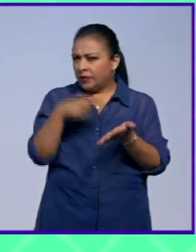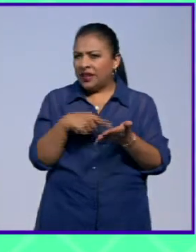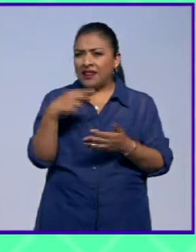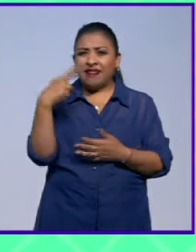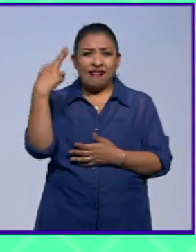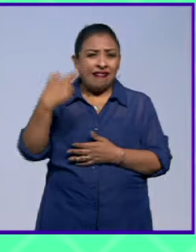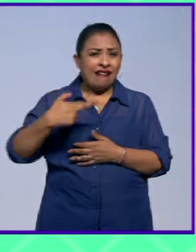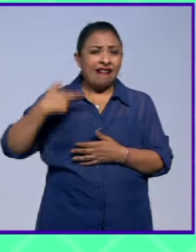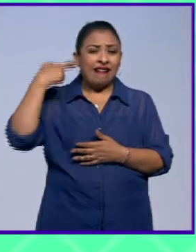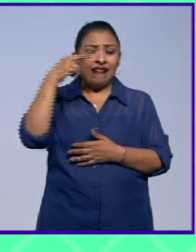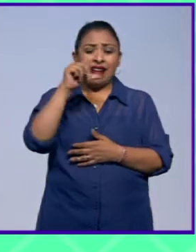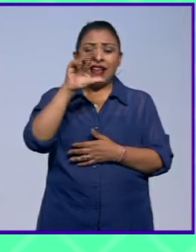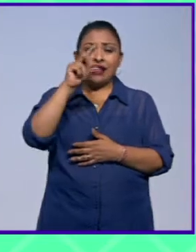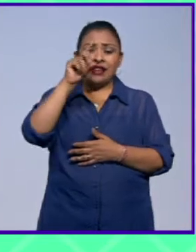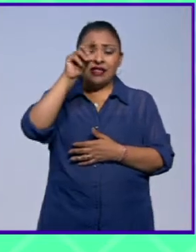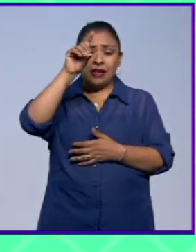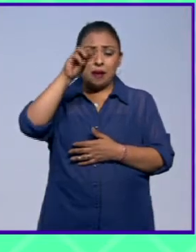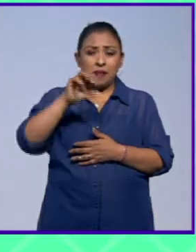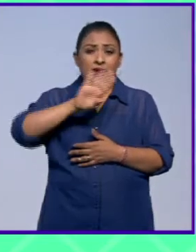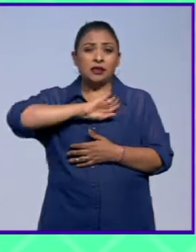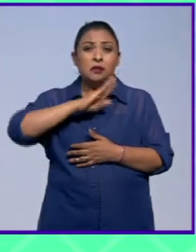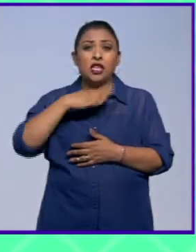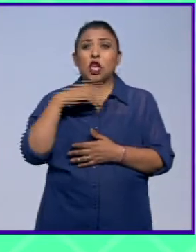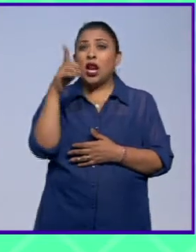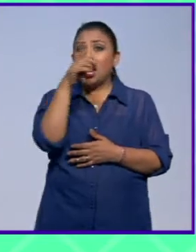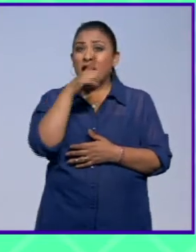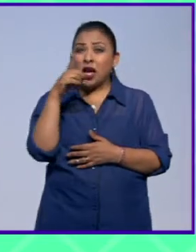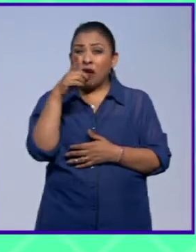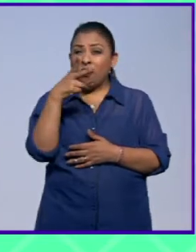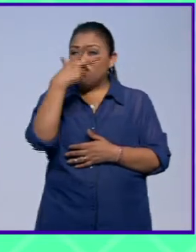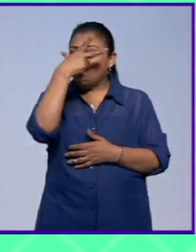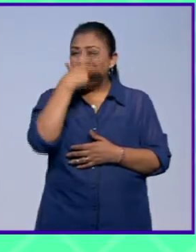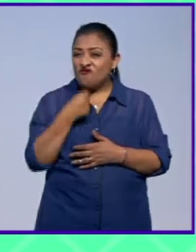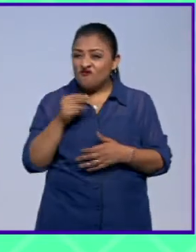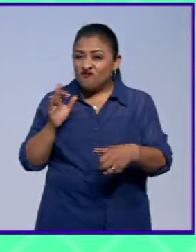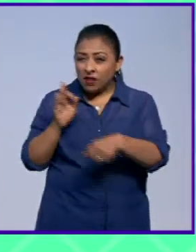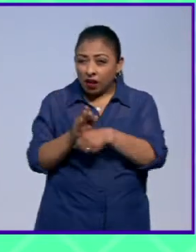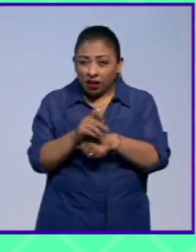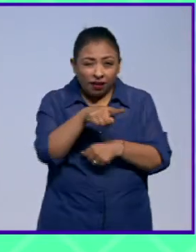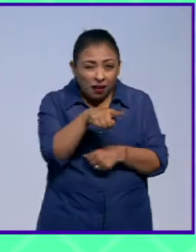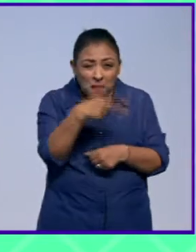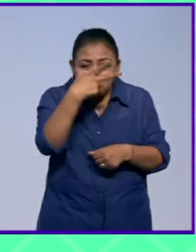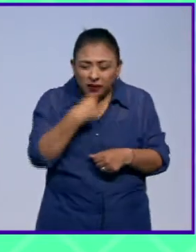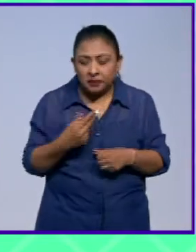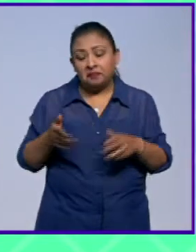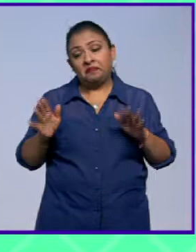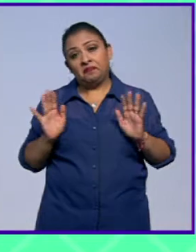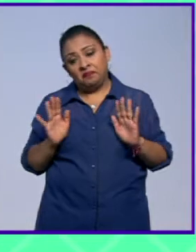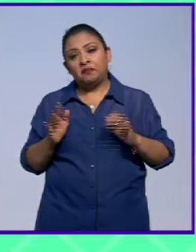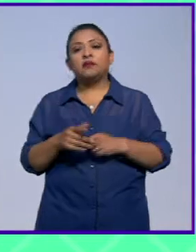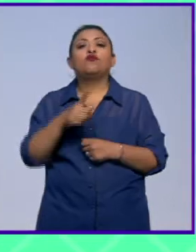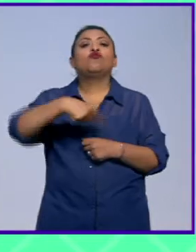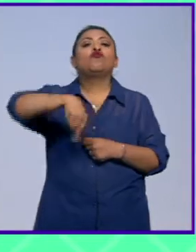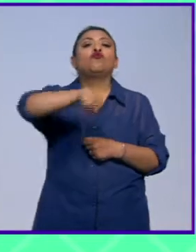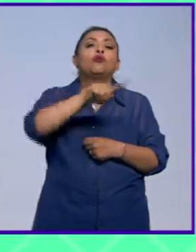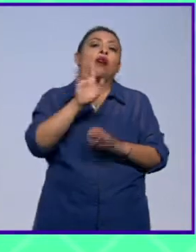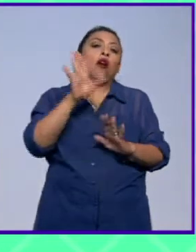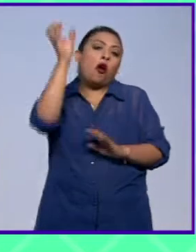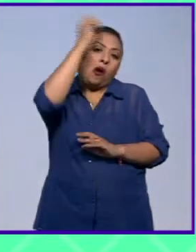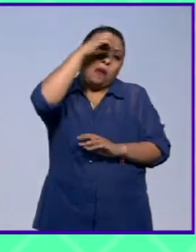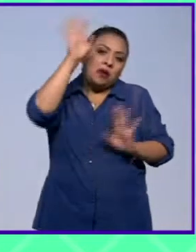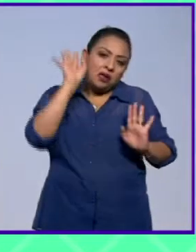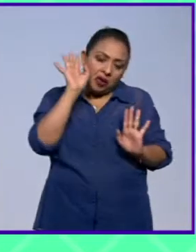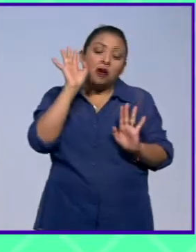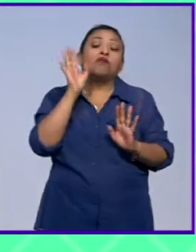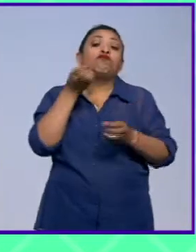la Real Academia Española de la Lengua es machista, la Real Academia machista? Bueno, ustedes den su punto